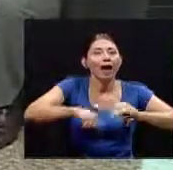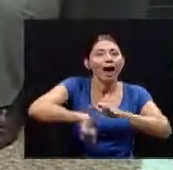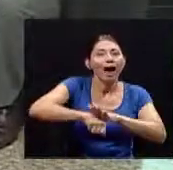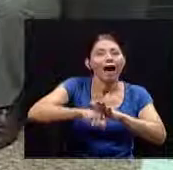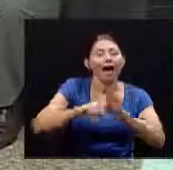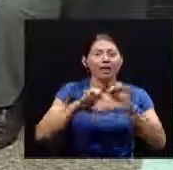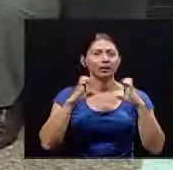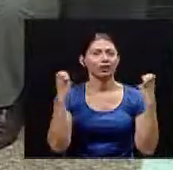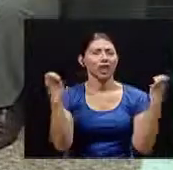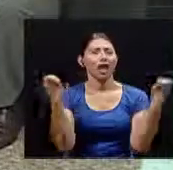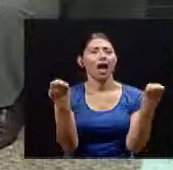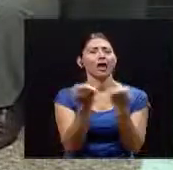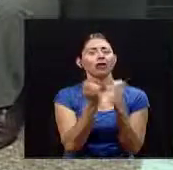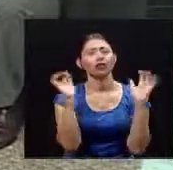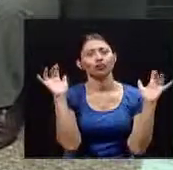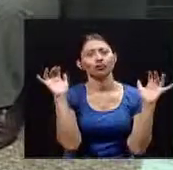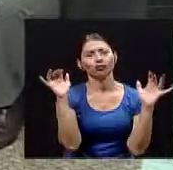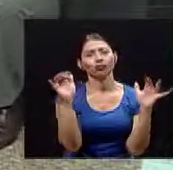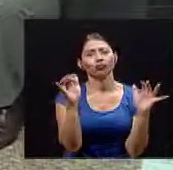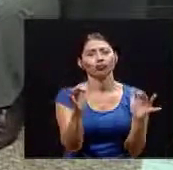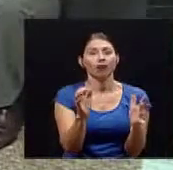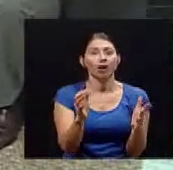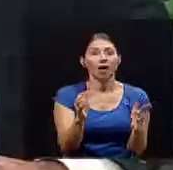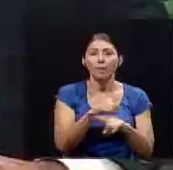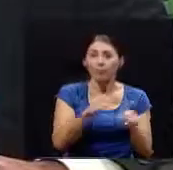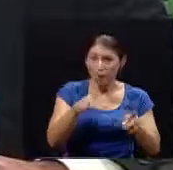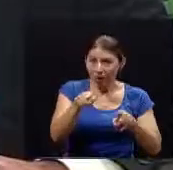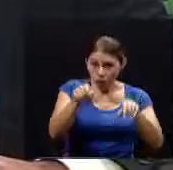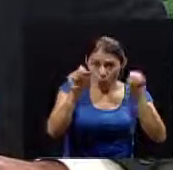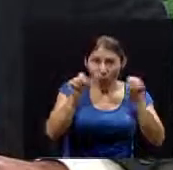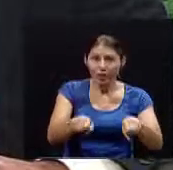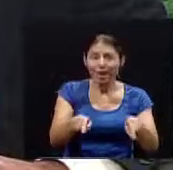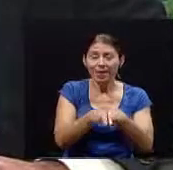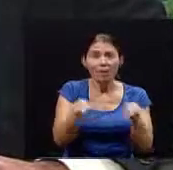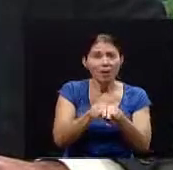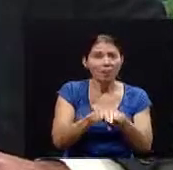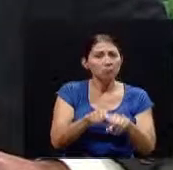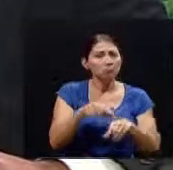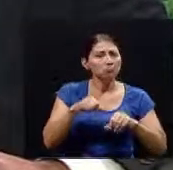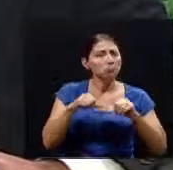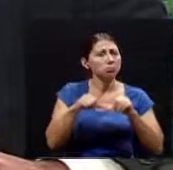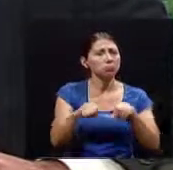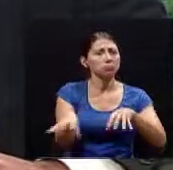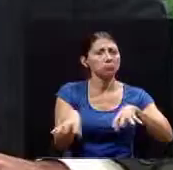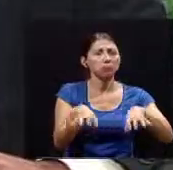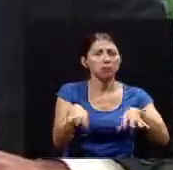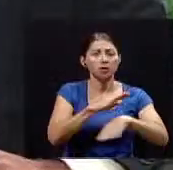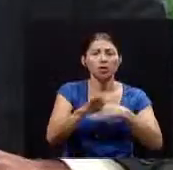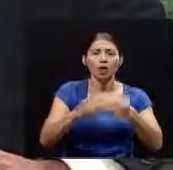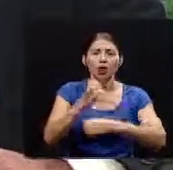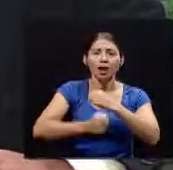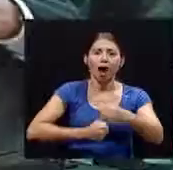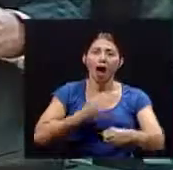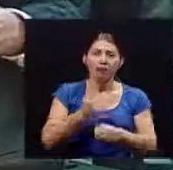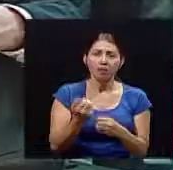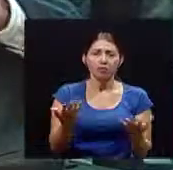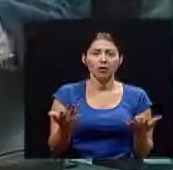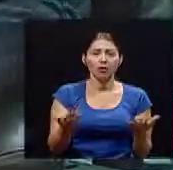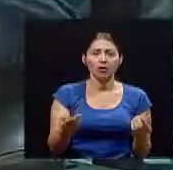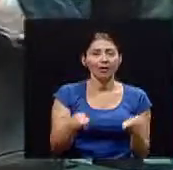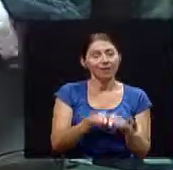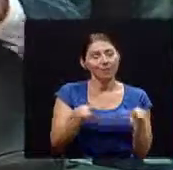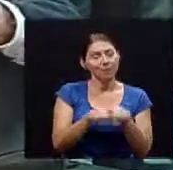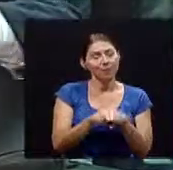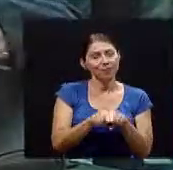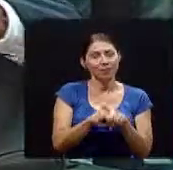y esas instalaciones deportivas podrían estar funcionando todo el año llegándole a la gente y